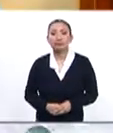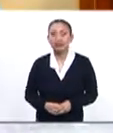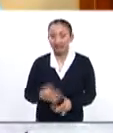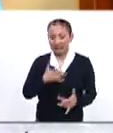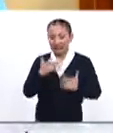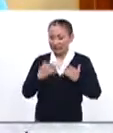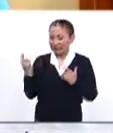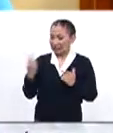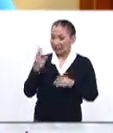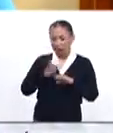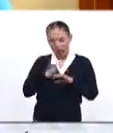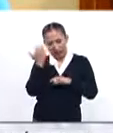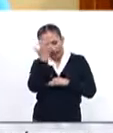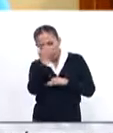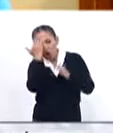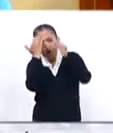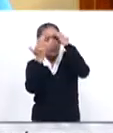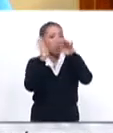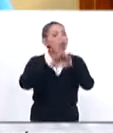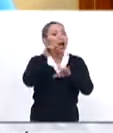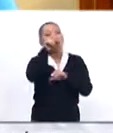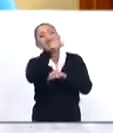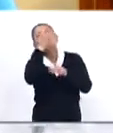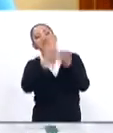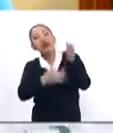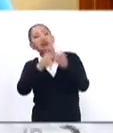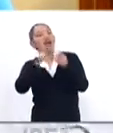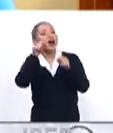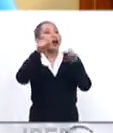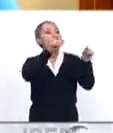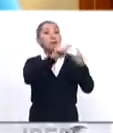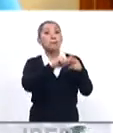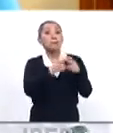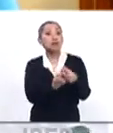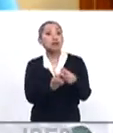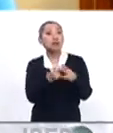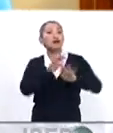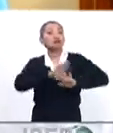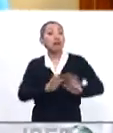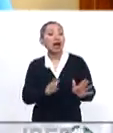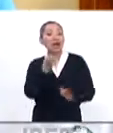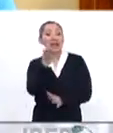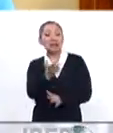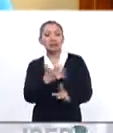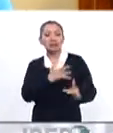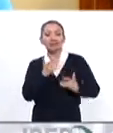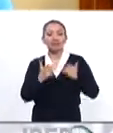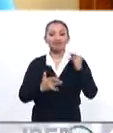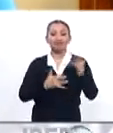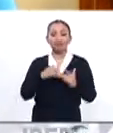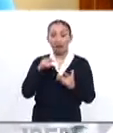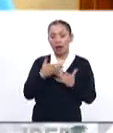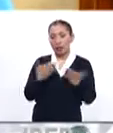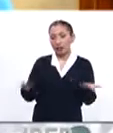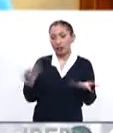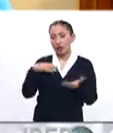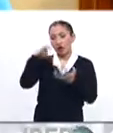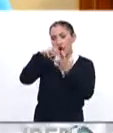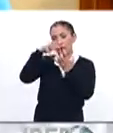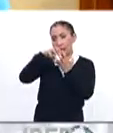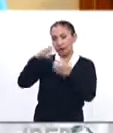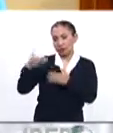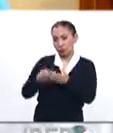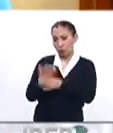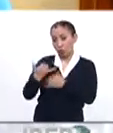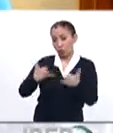necesidad de explorar de seguir explorando el resto del mundo va a surgir y va a ser una inquietud en este cortés joven.